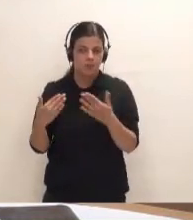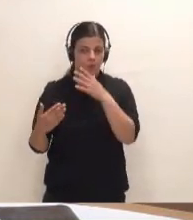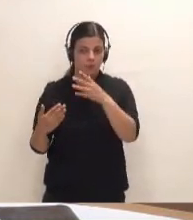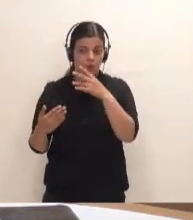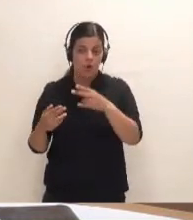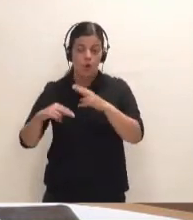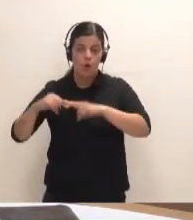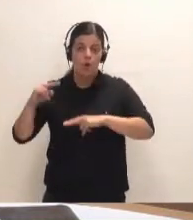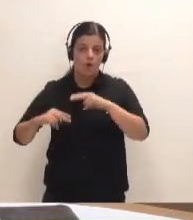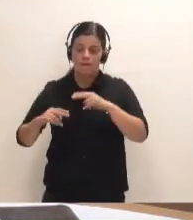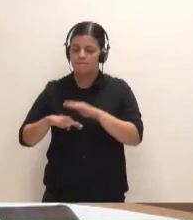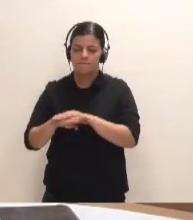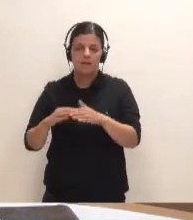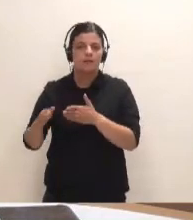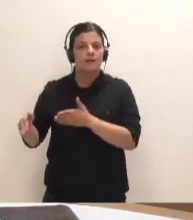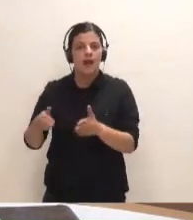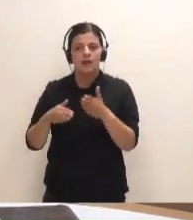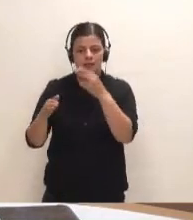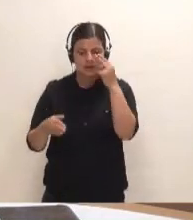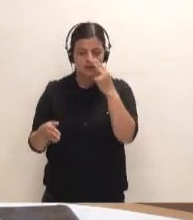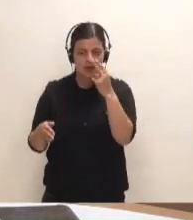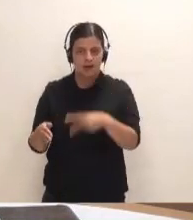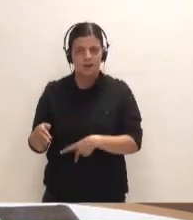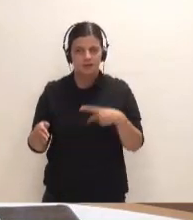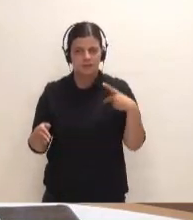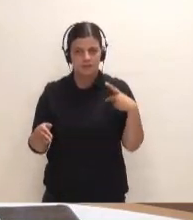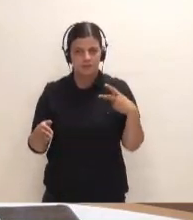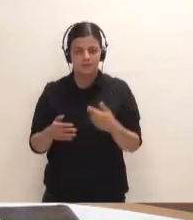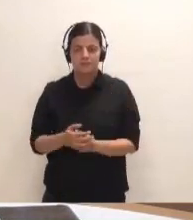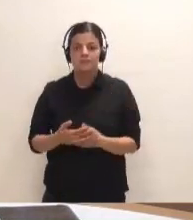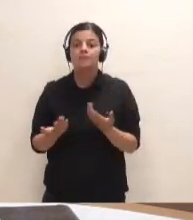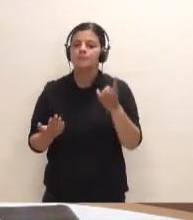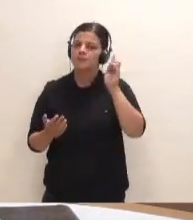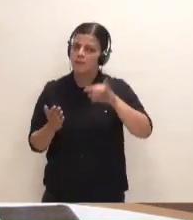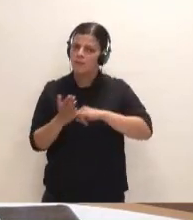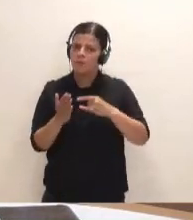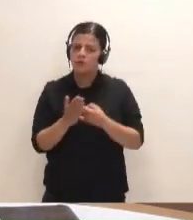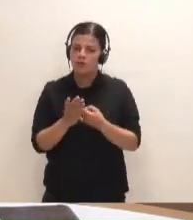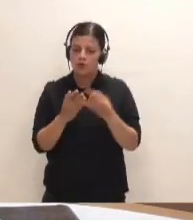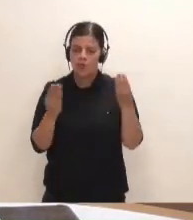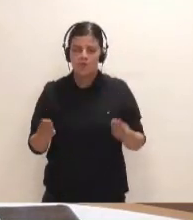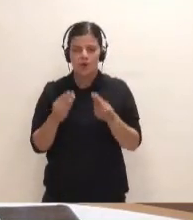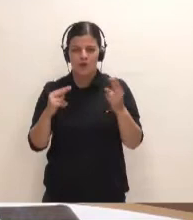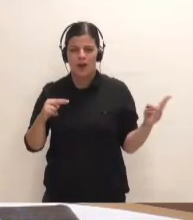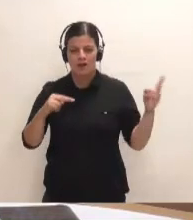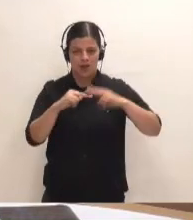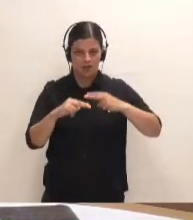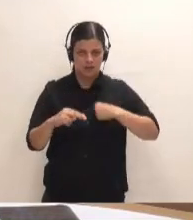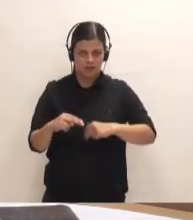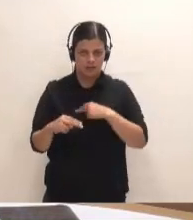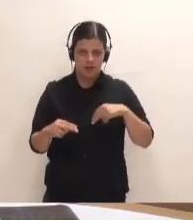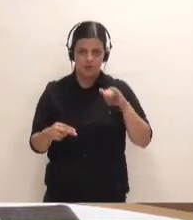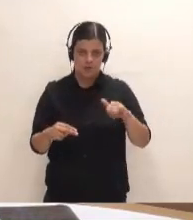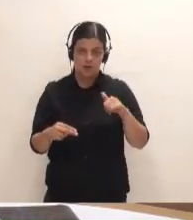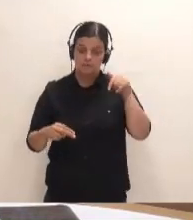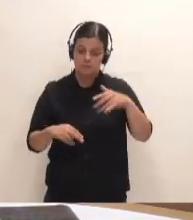carreteras de interés regional. Aunque también hay proyectos redactados de mejora del enlace de los cristianos por